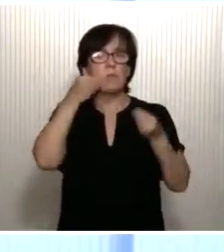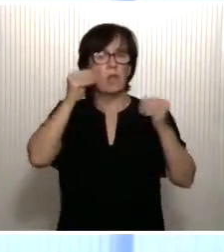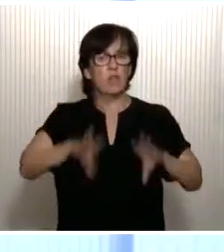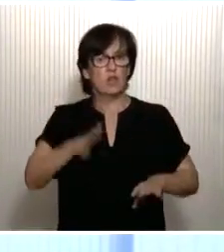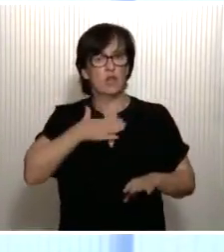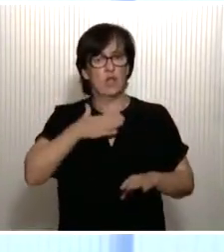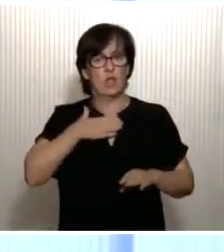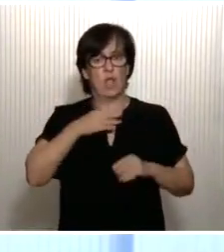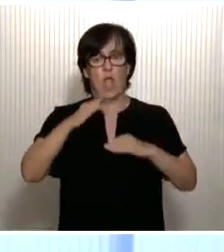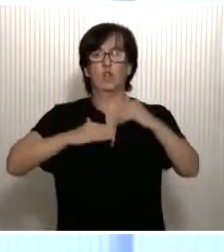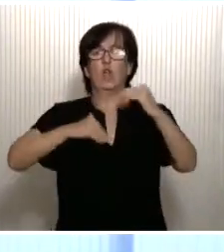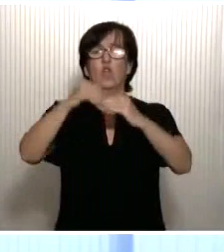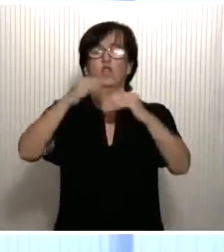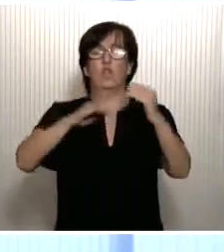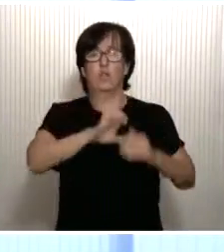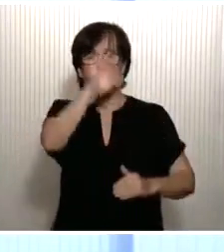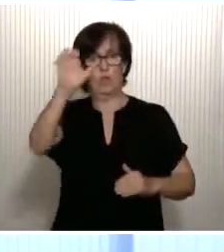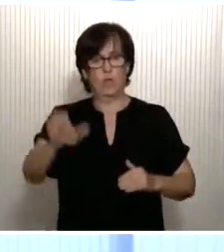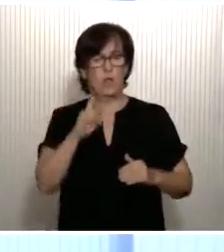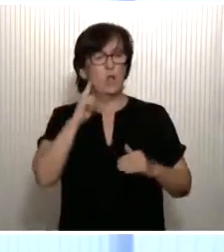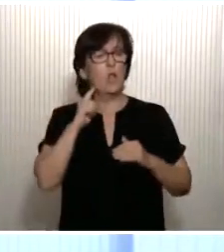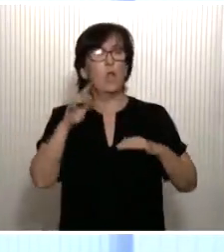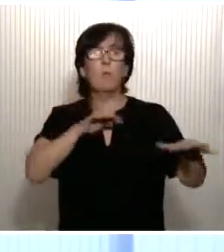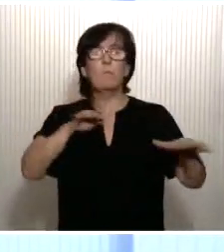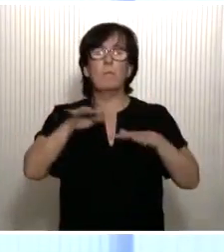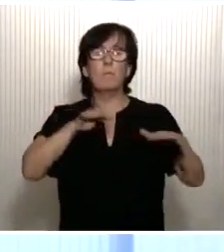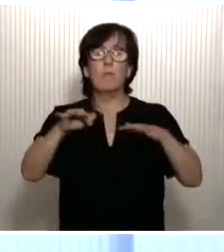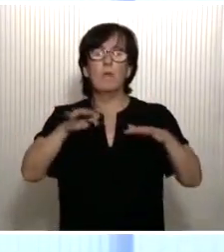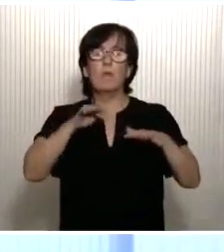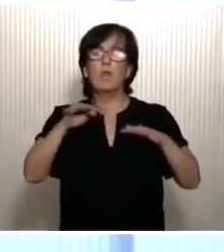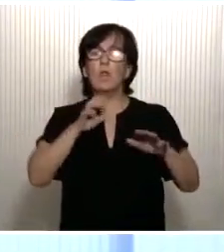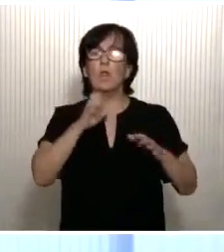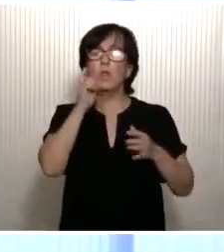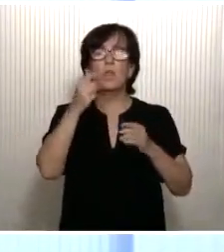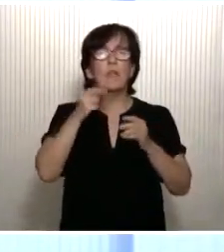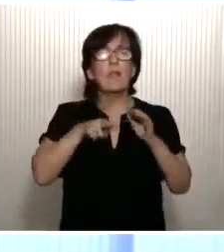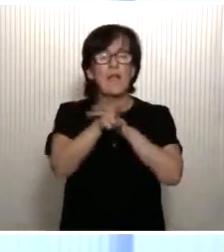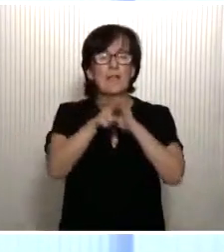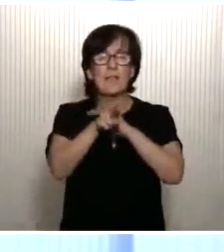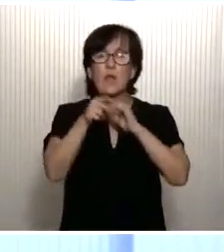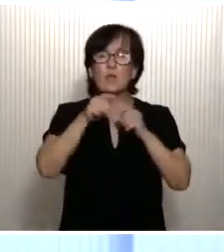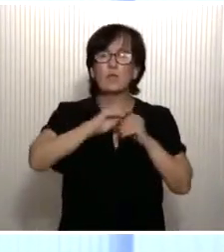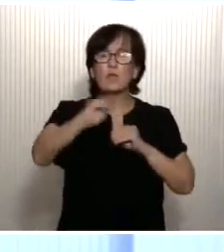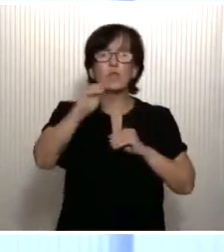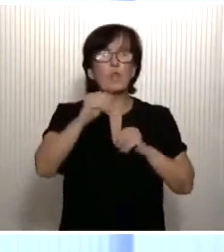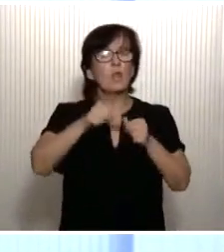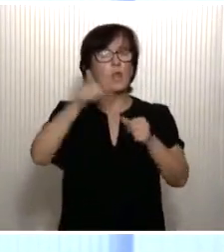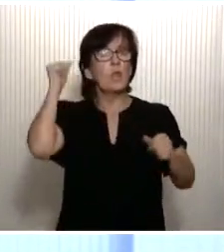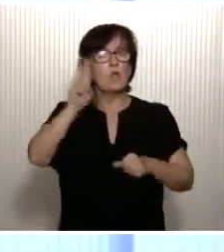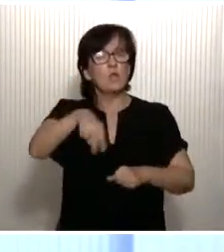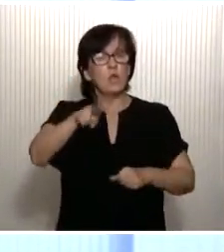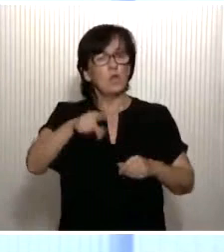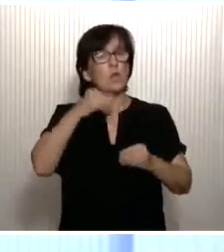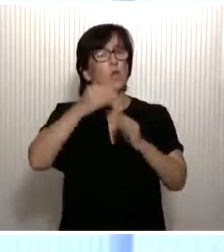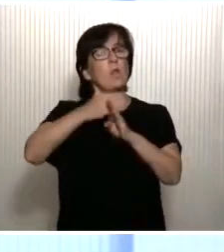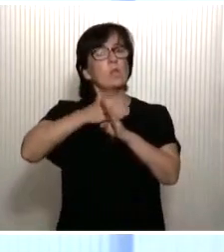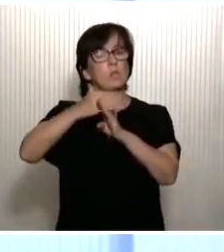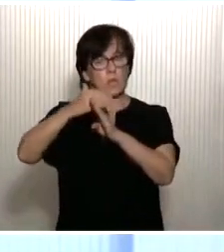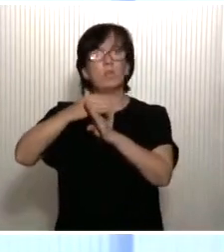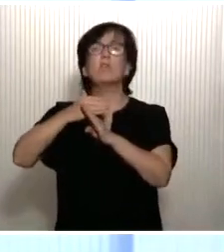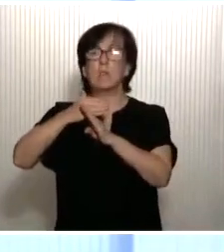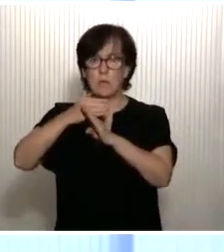la construcción europea, un hito que moviliza a escala continental unos recursos sin precedentes a la altura y con la magnitud